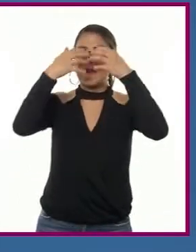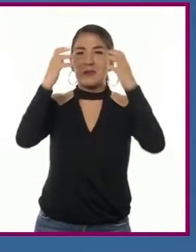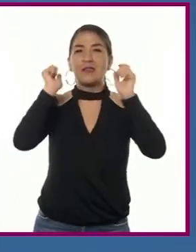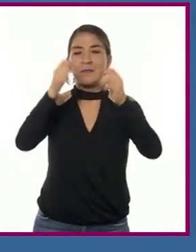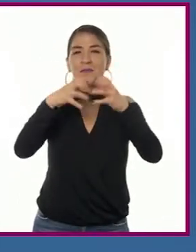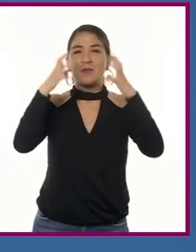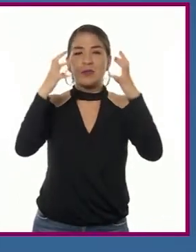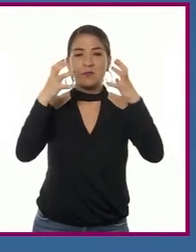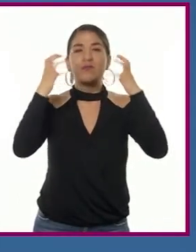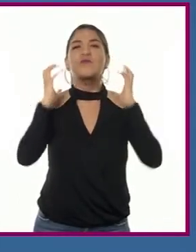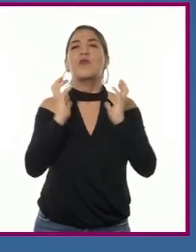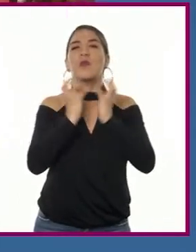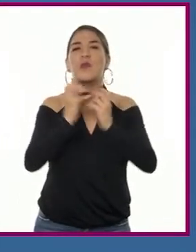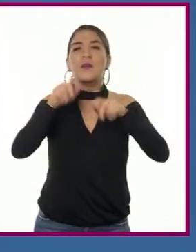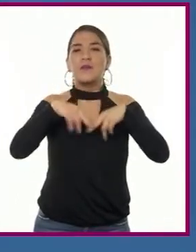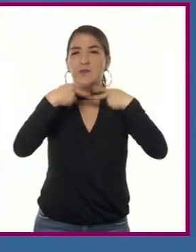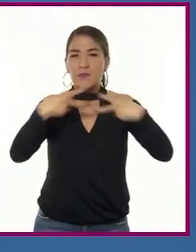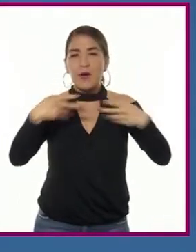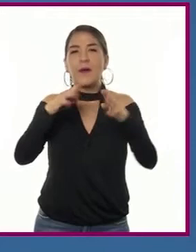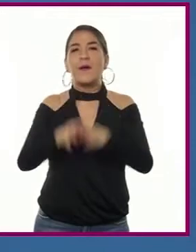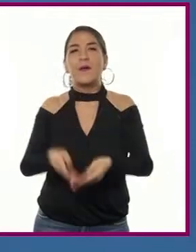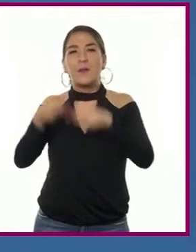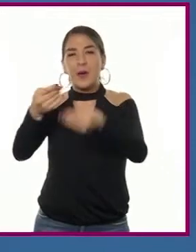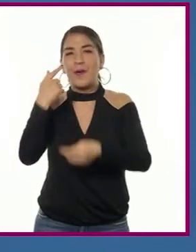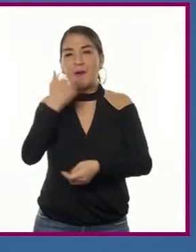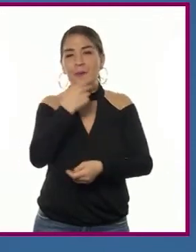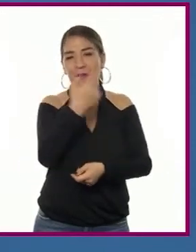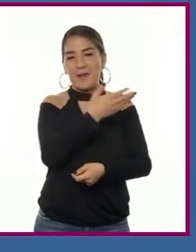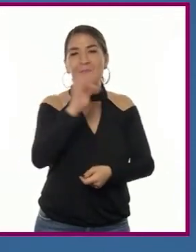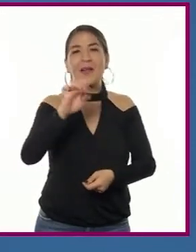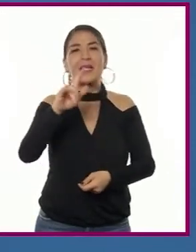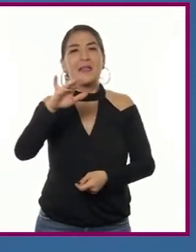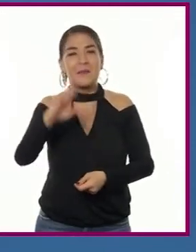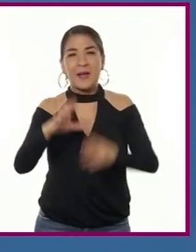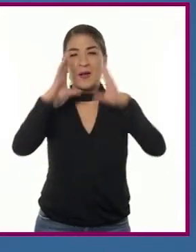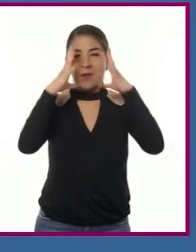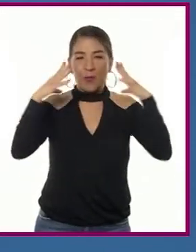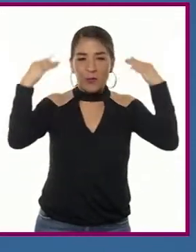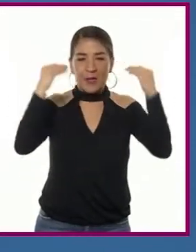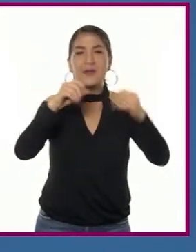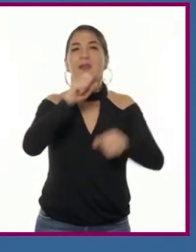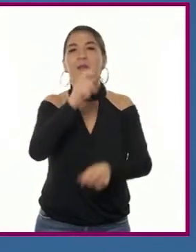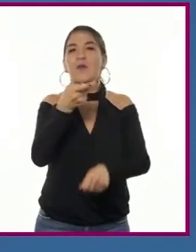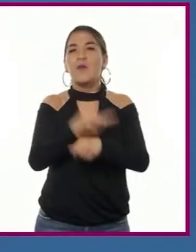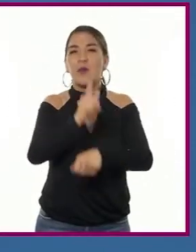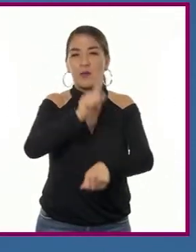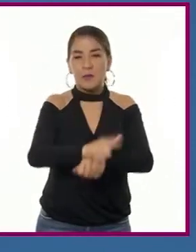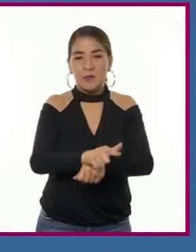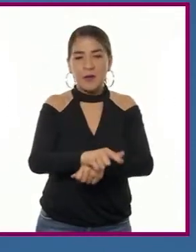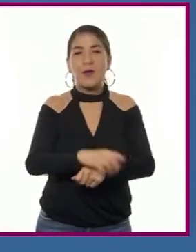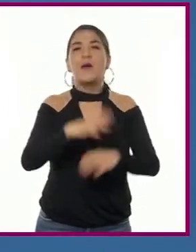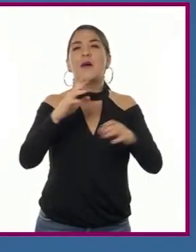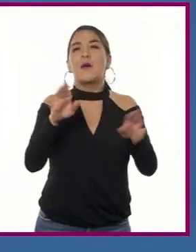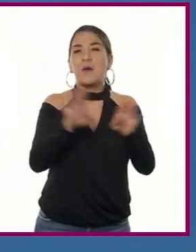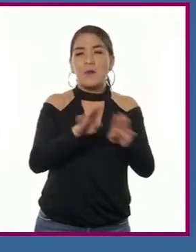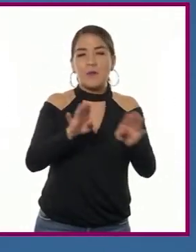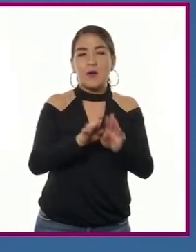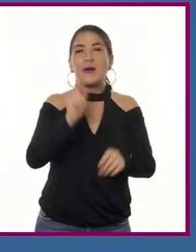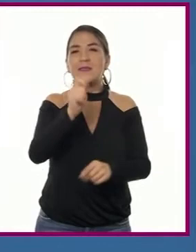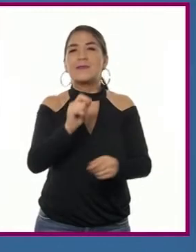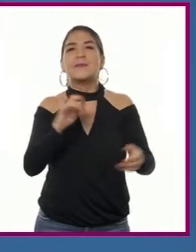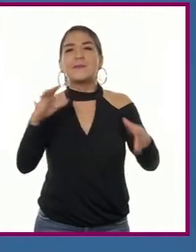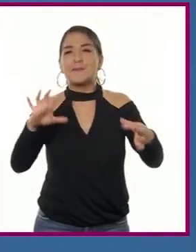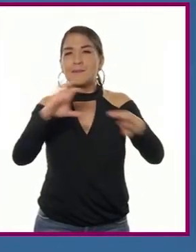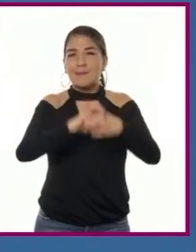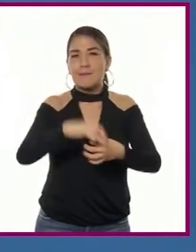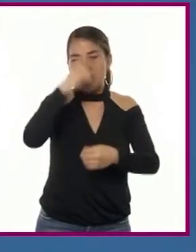nieto de Luis XIV de Francia. Los ingleses, los holandeses y más tarde los portugueses se aliaron para apoyar a su rival,